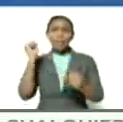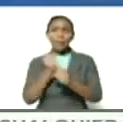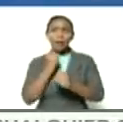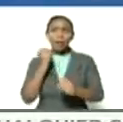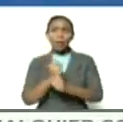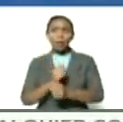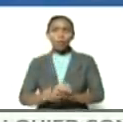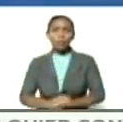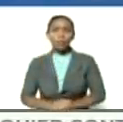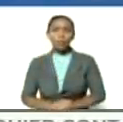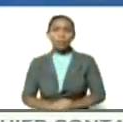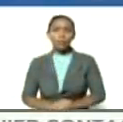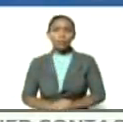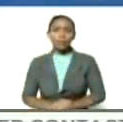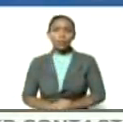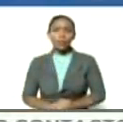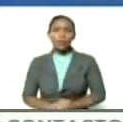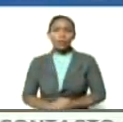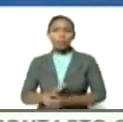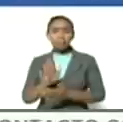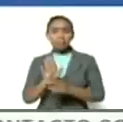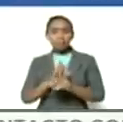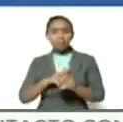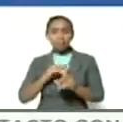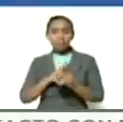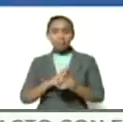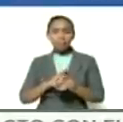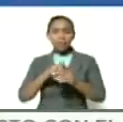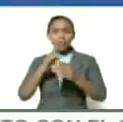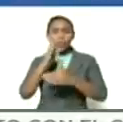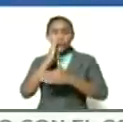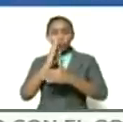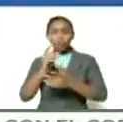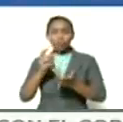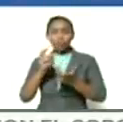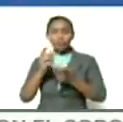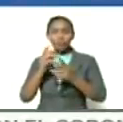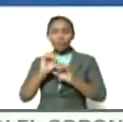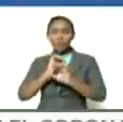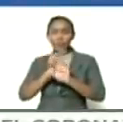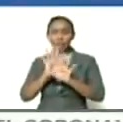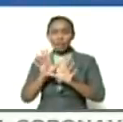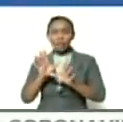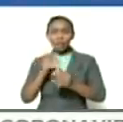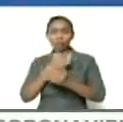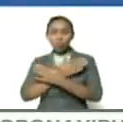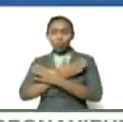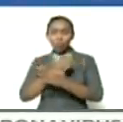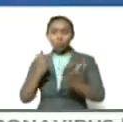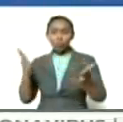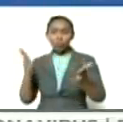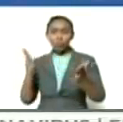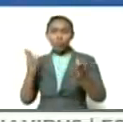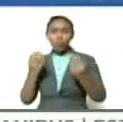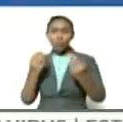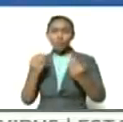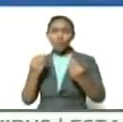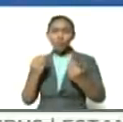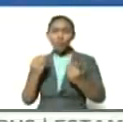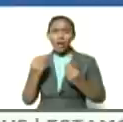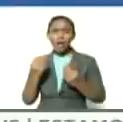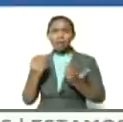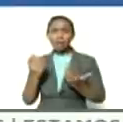amable noble muy solidario muy noble